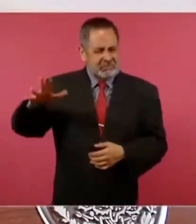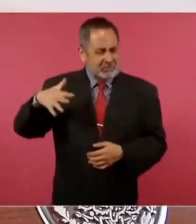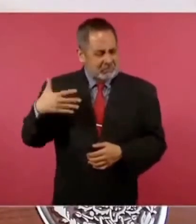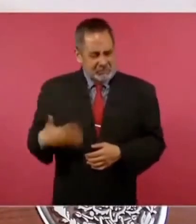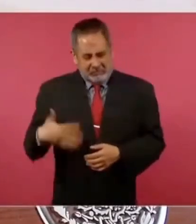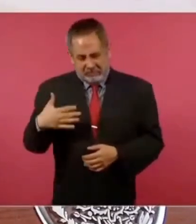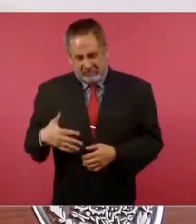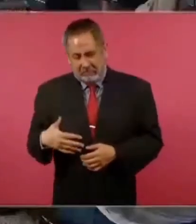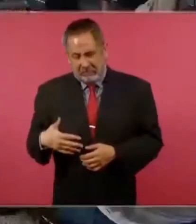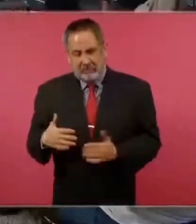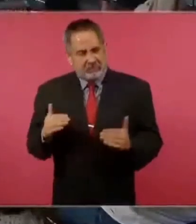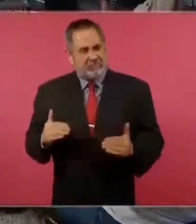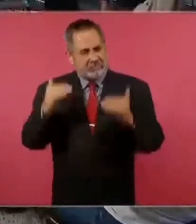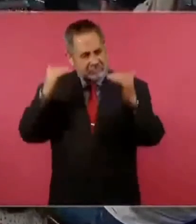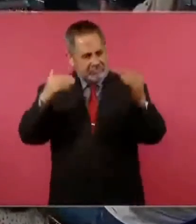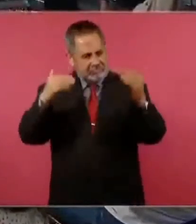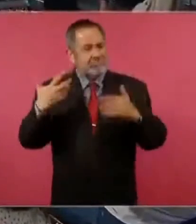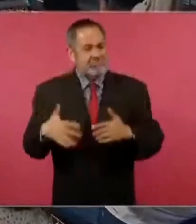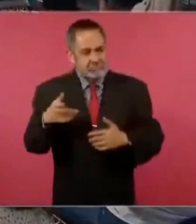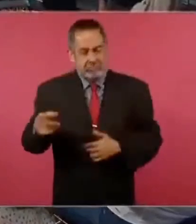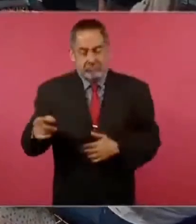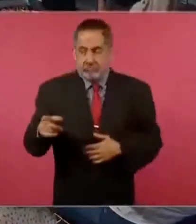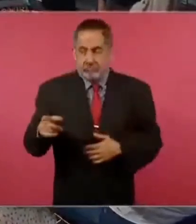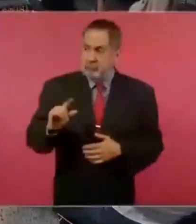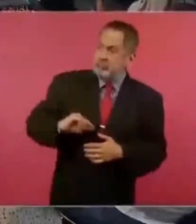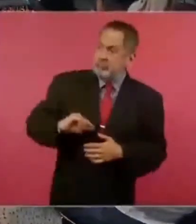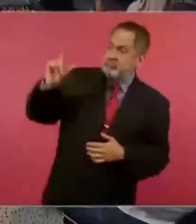nivel. decir,